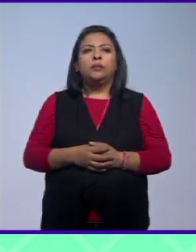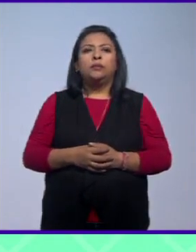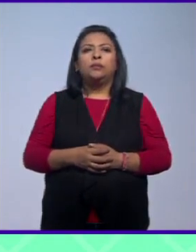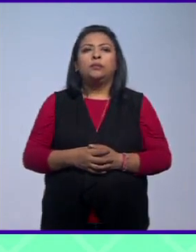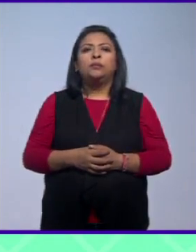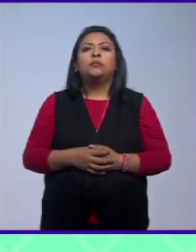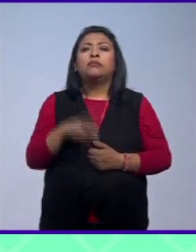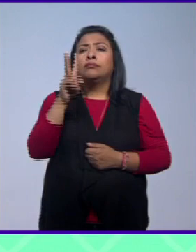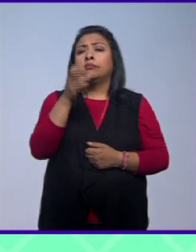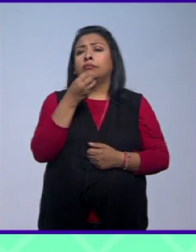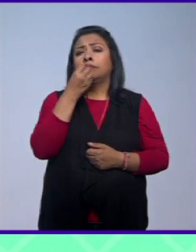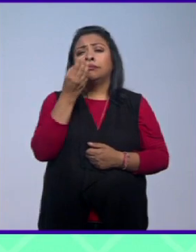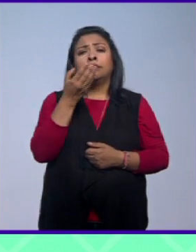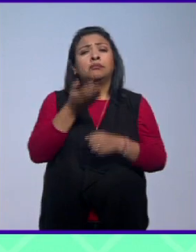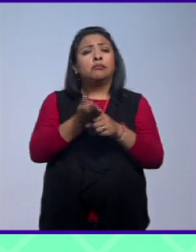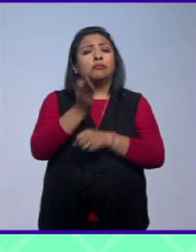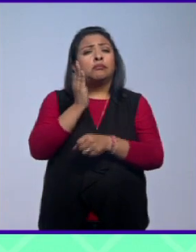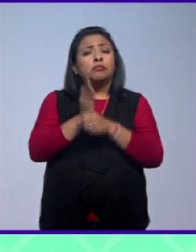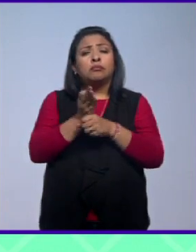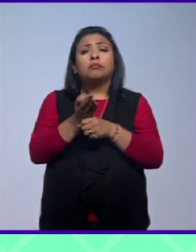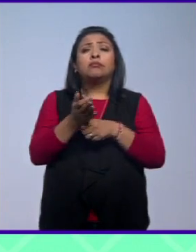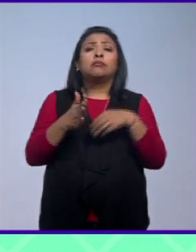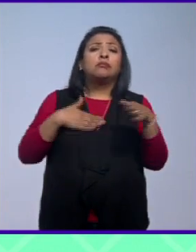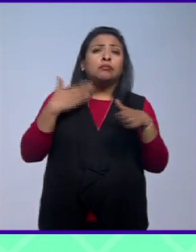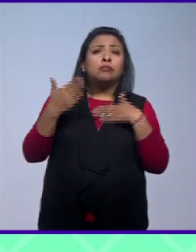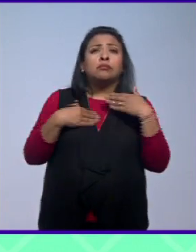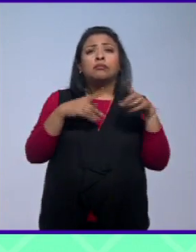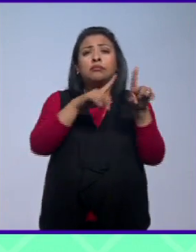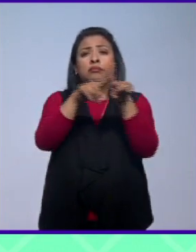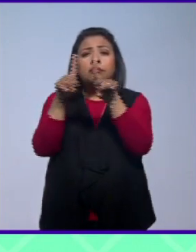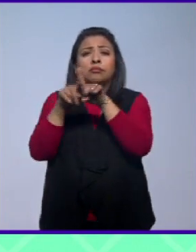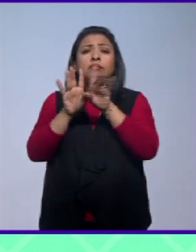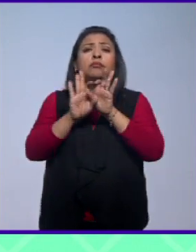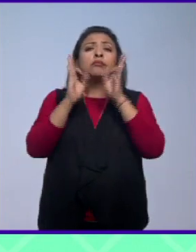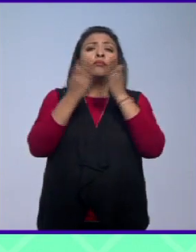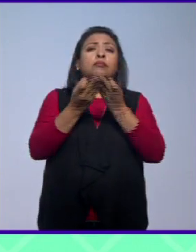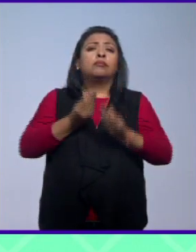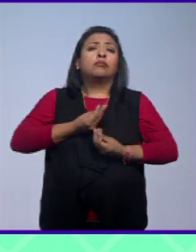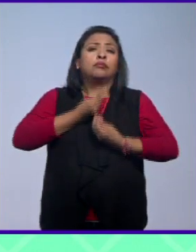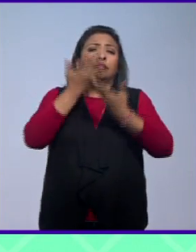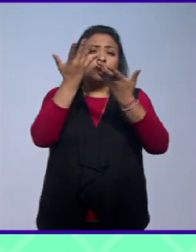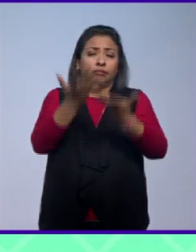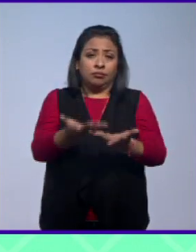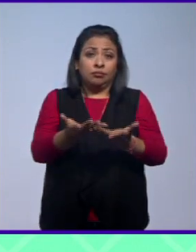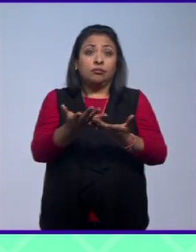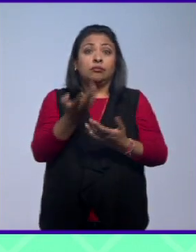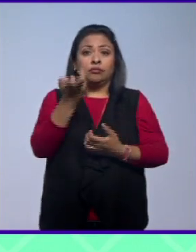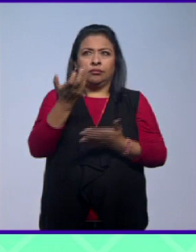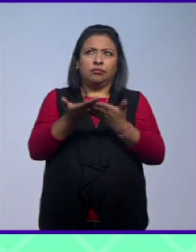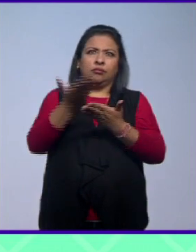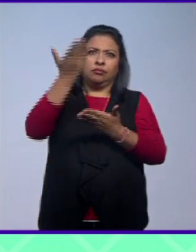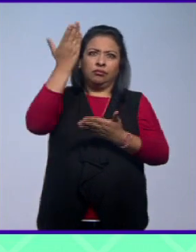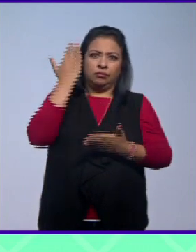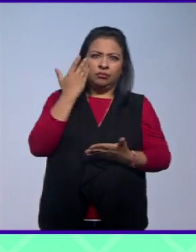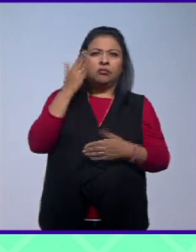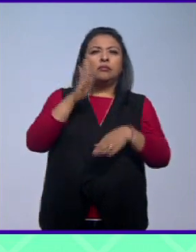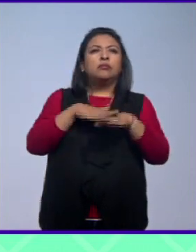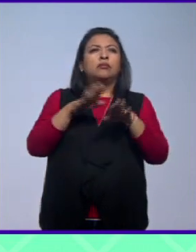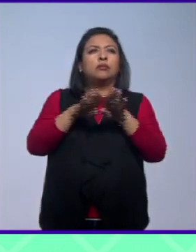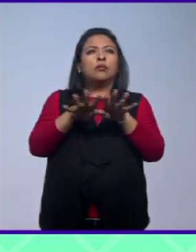conseguir hacer un tipo de performance que he hecho en el pasado y esto es mucho más de un social político